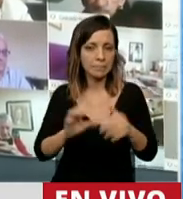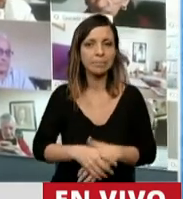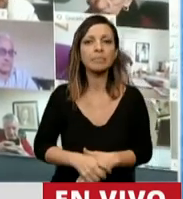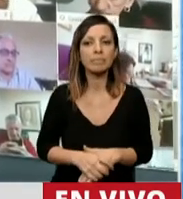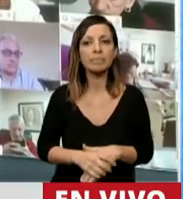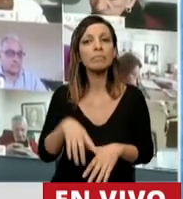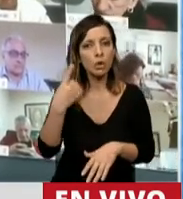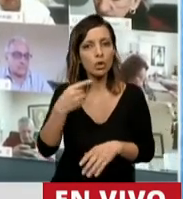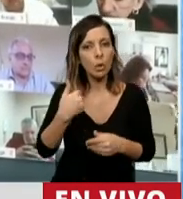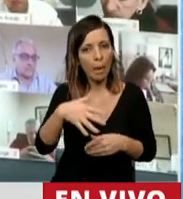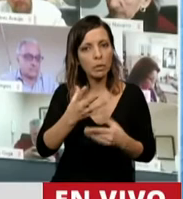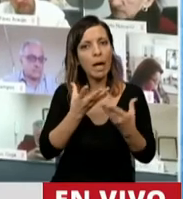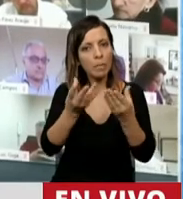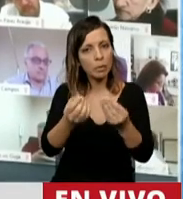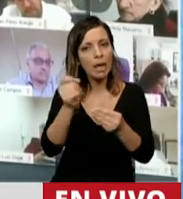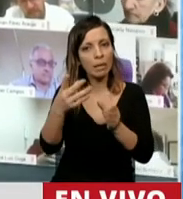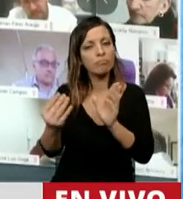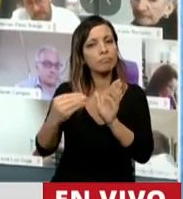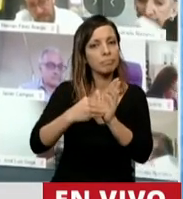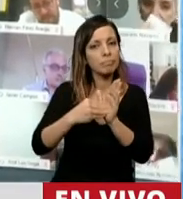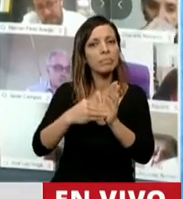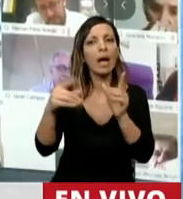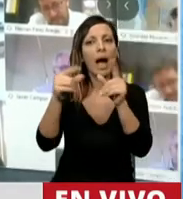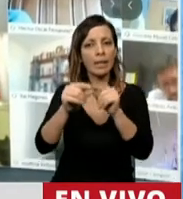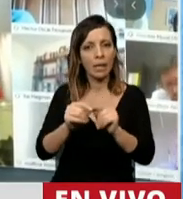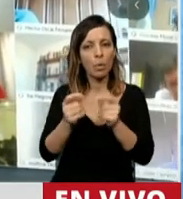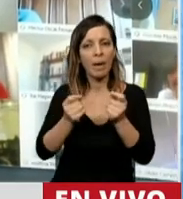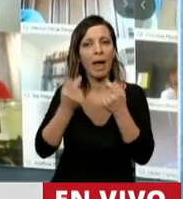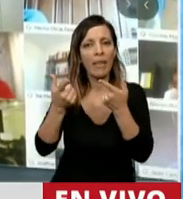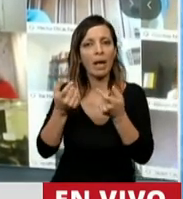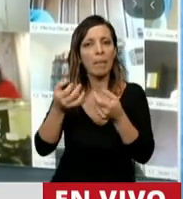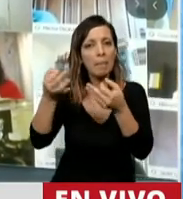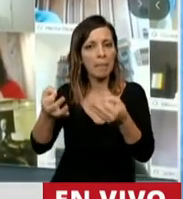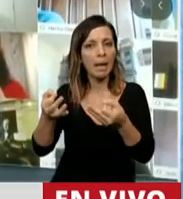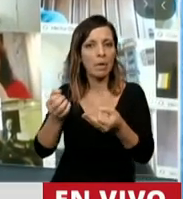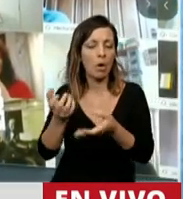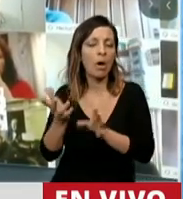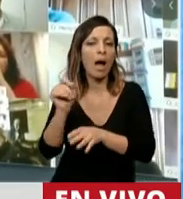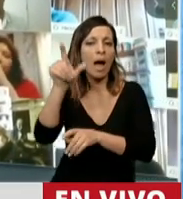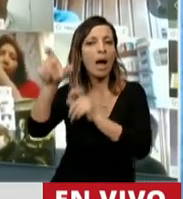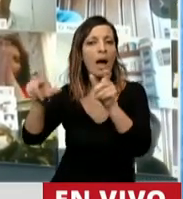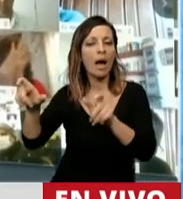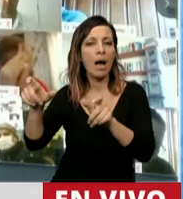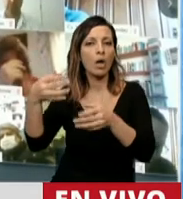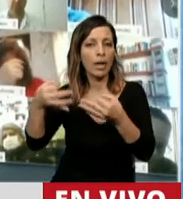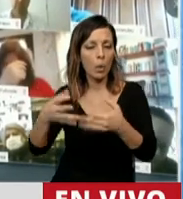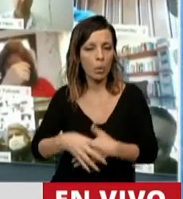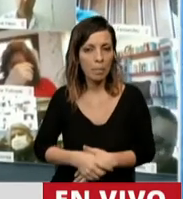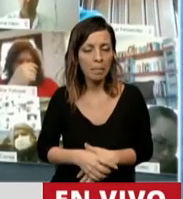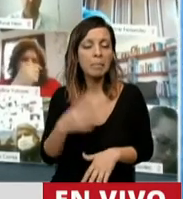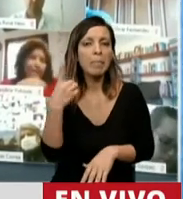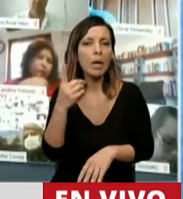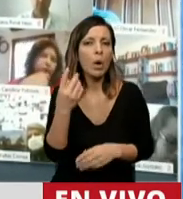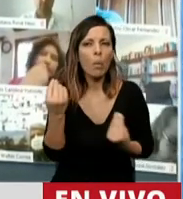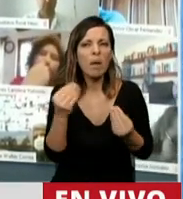a acompañar esos artículos de premio a los contribuyentes cumplidores, claramente. Pero entonces, ¿cuáles